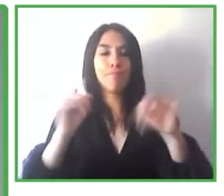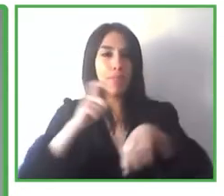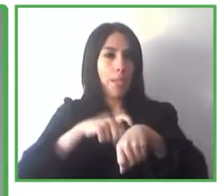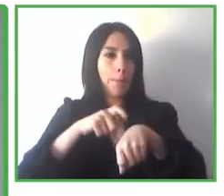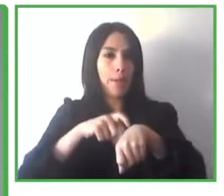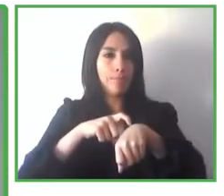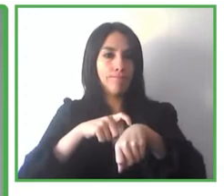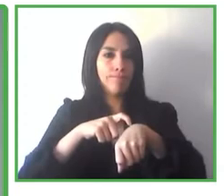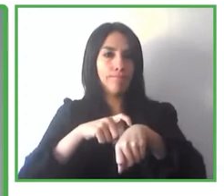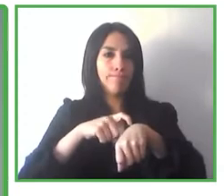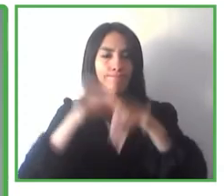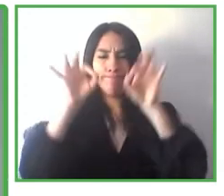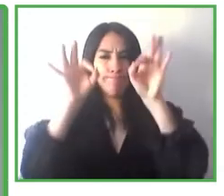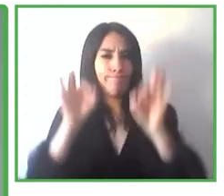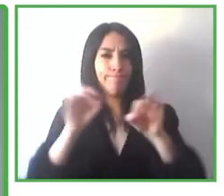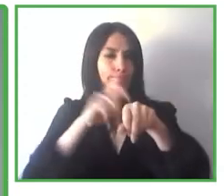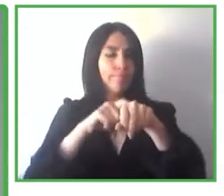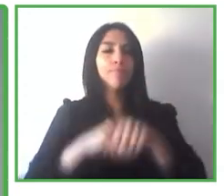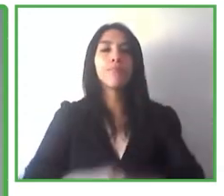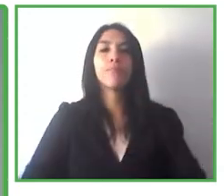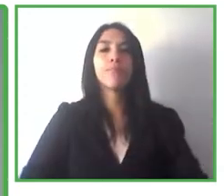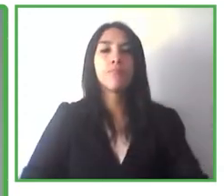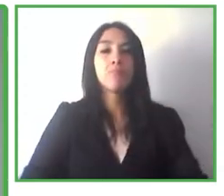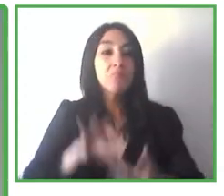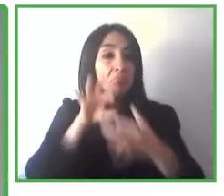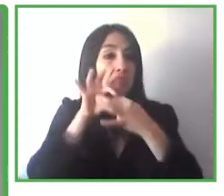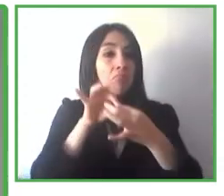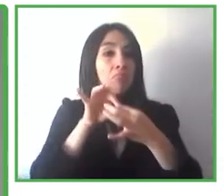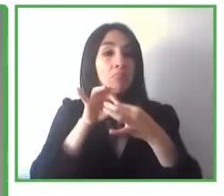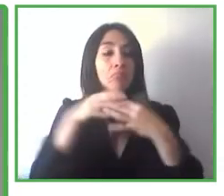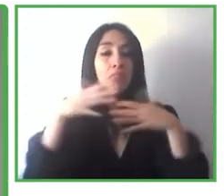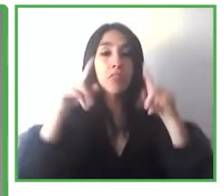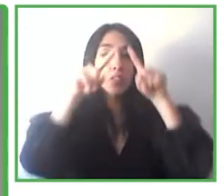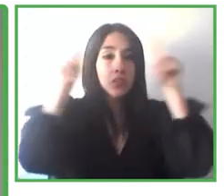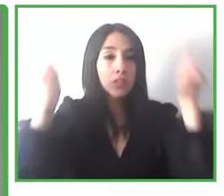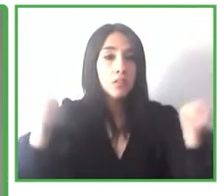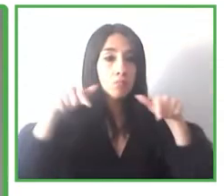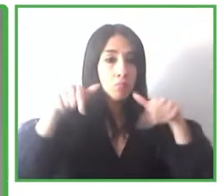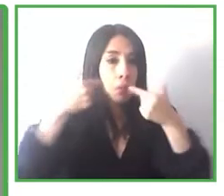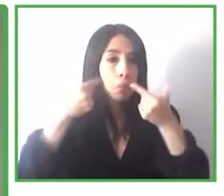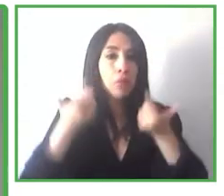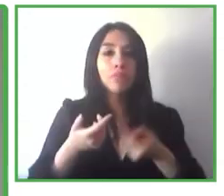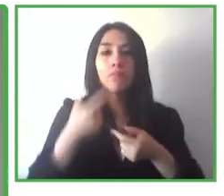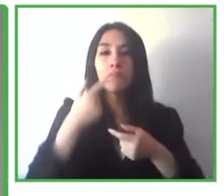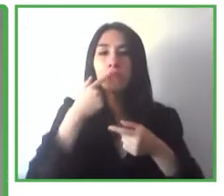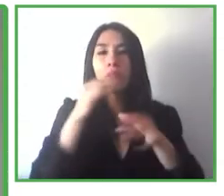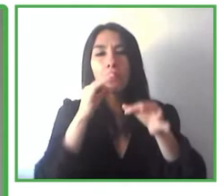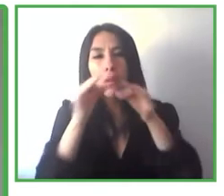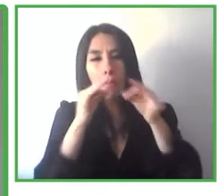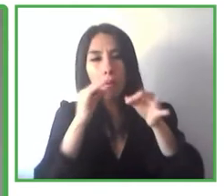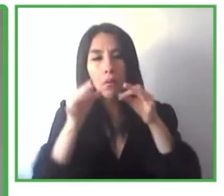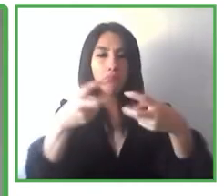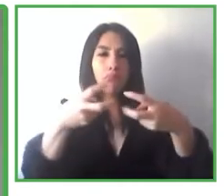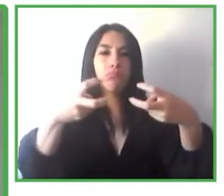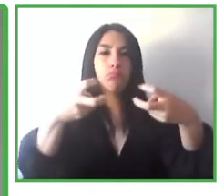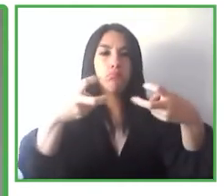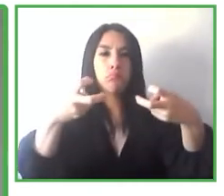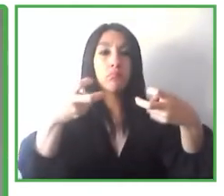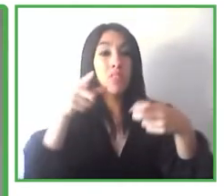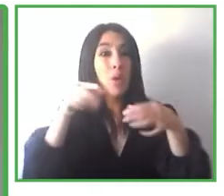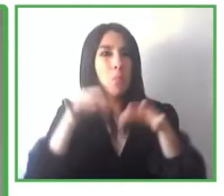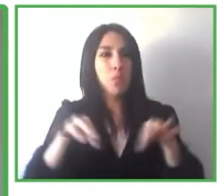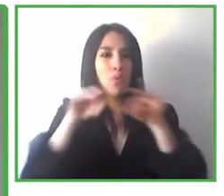sistemas de videoconferencia. estos realmente son innovaciones, se ha dado un salto cualitativo importantísimo en un espacio